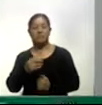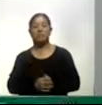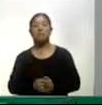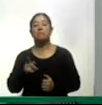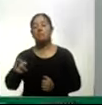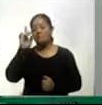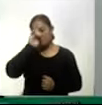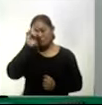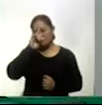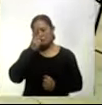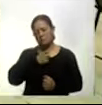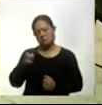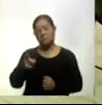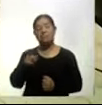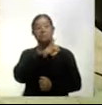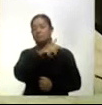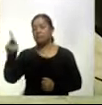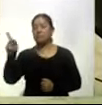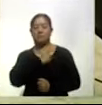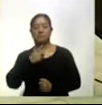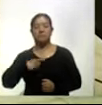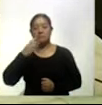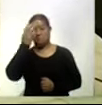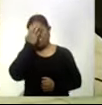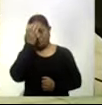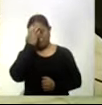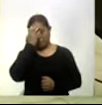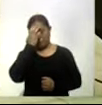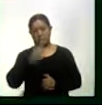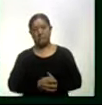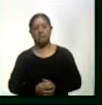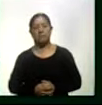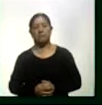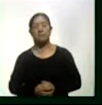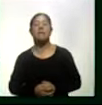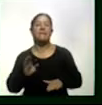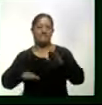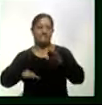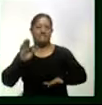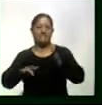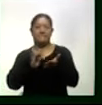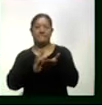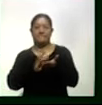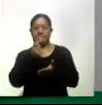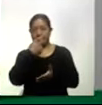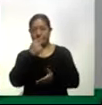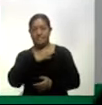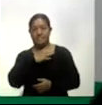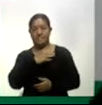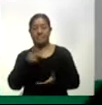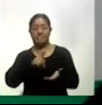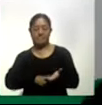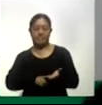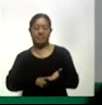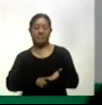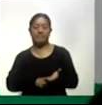recomendación es que la población conozca este tratamiento de acuerdo a los fármacos que integran este tratamiento